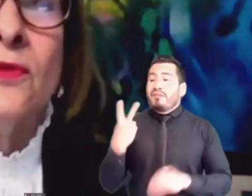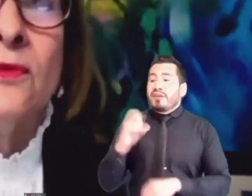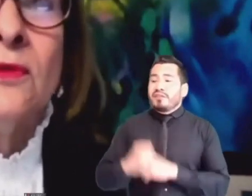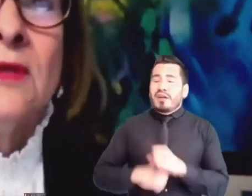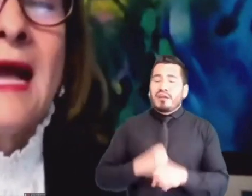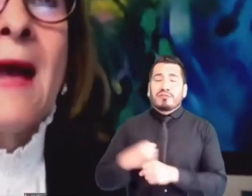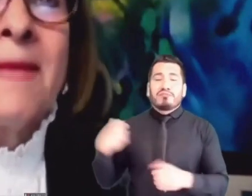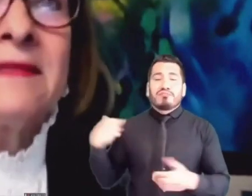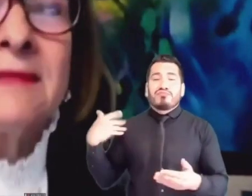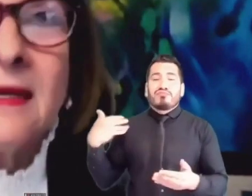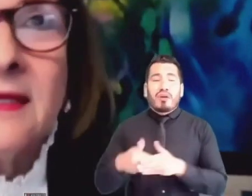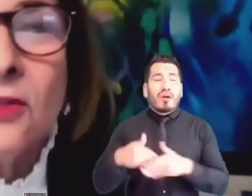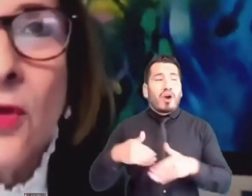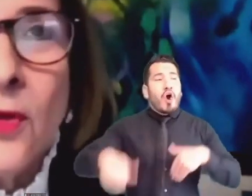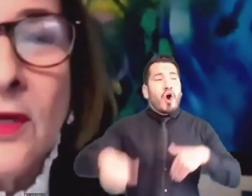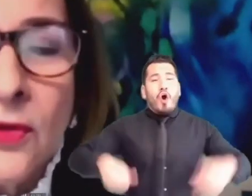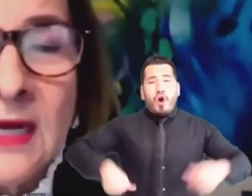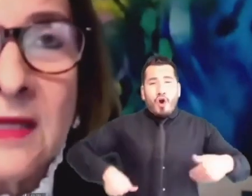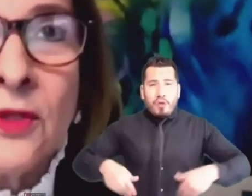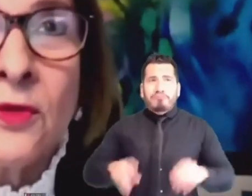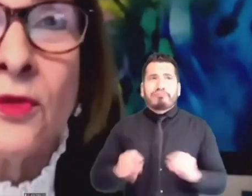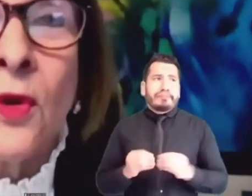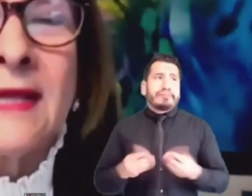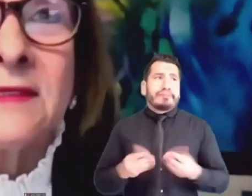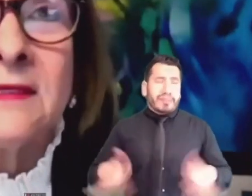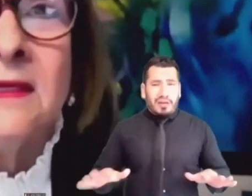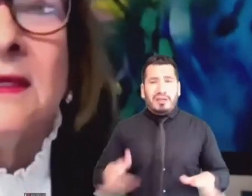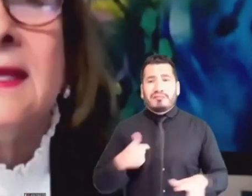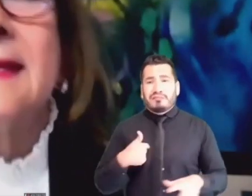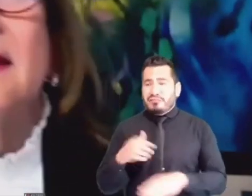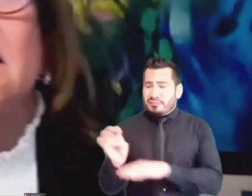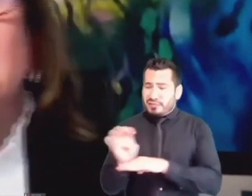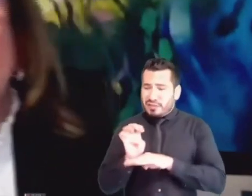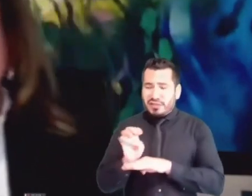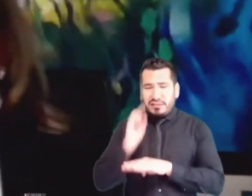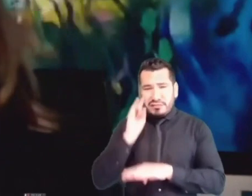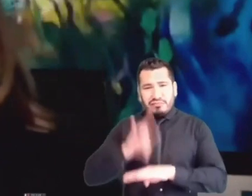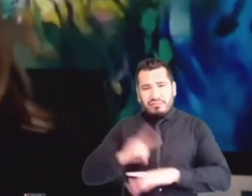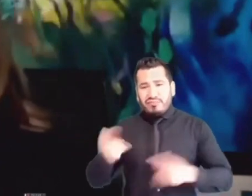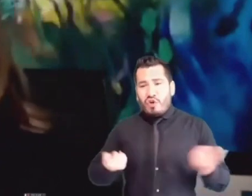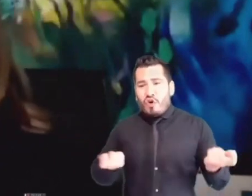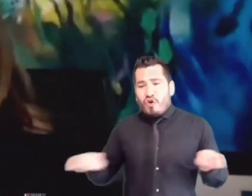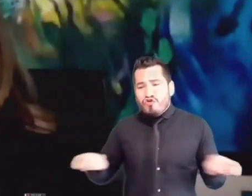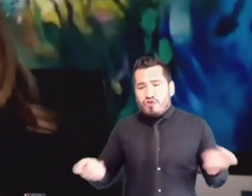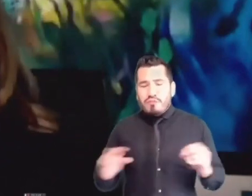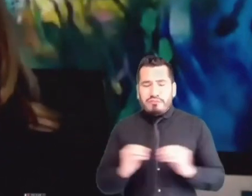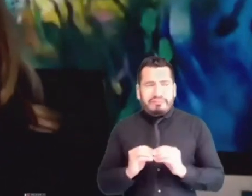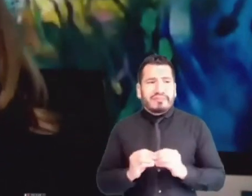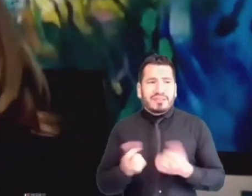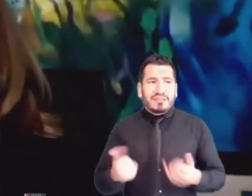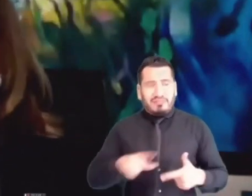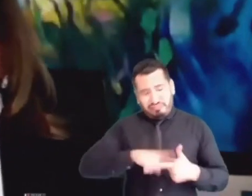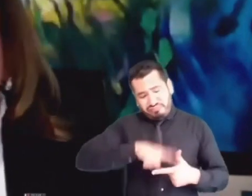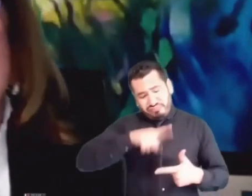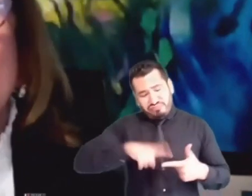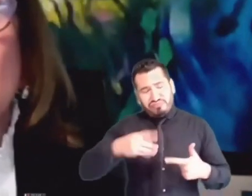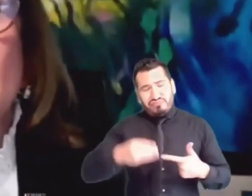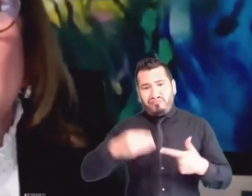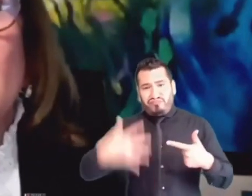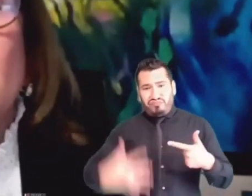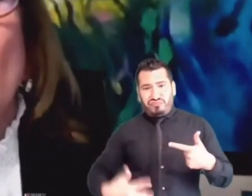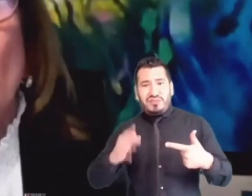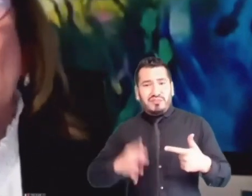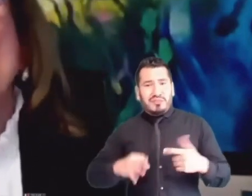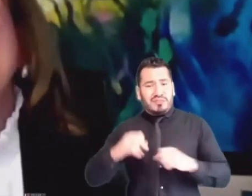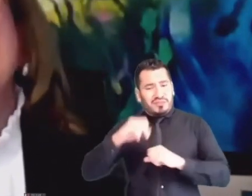corrupción, a pesar de todo lo que los organismos de control hacen y que las estadísticas lo demuestran, porque se sanciona permanentemente,